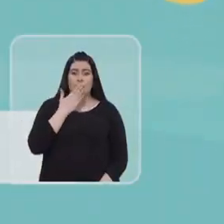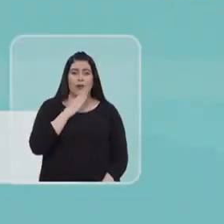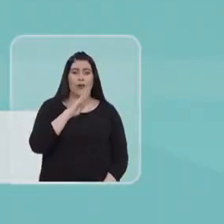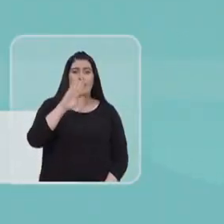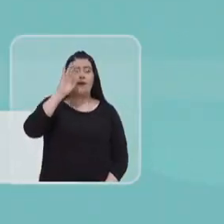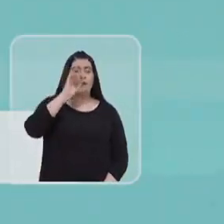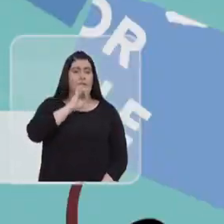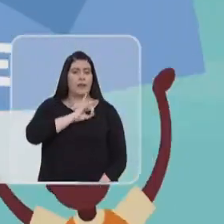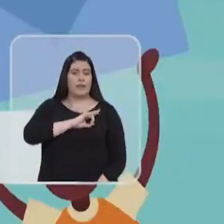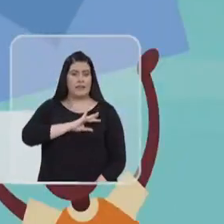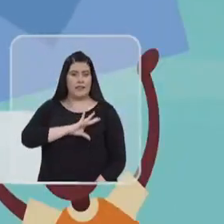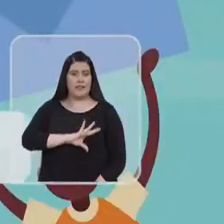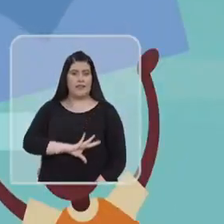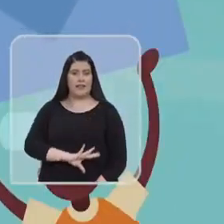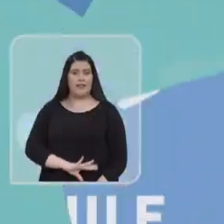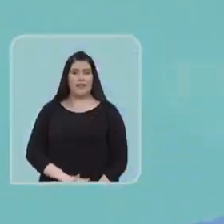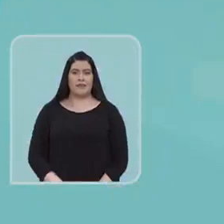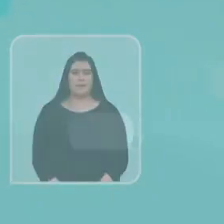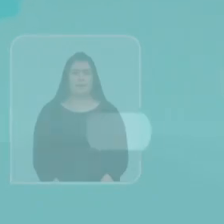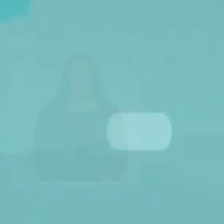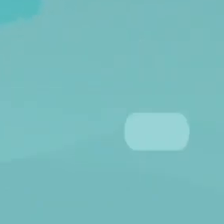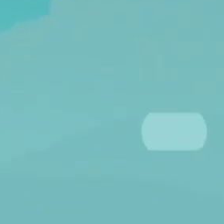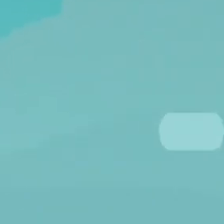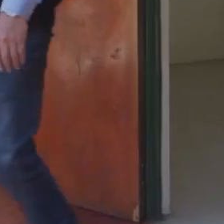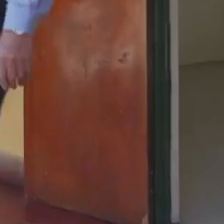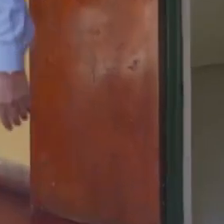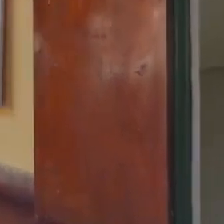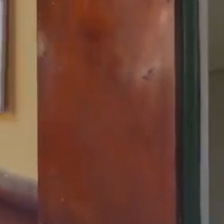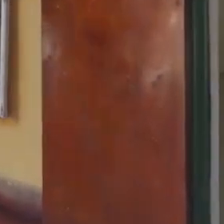Queremos lo mejor para Chile.